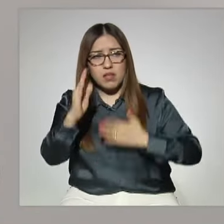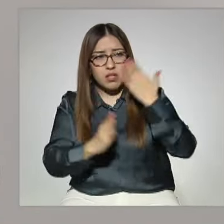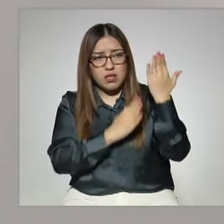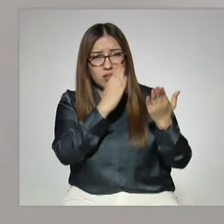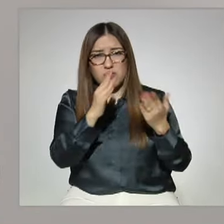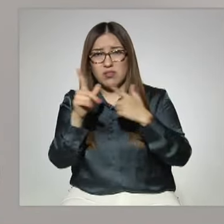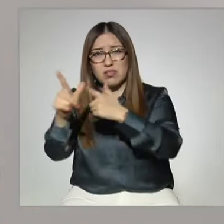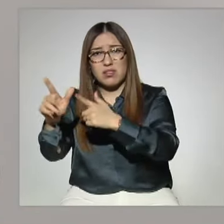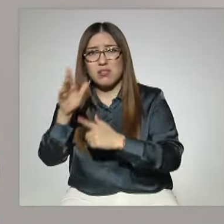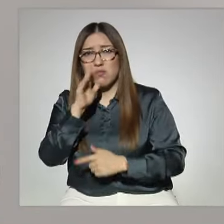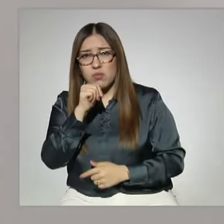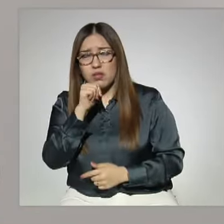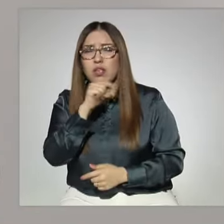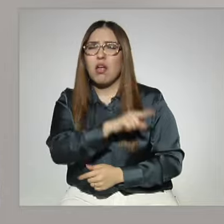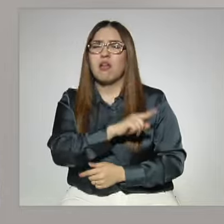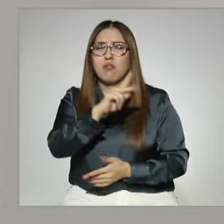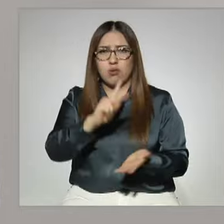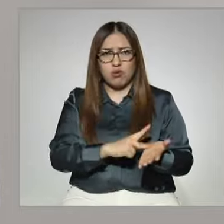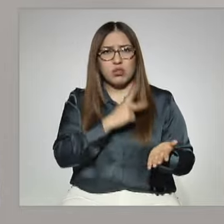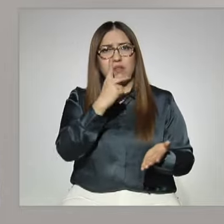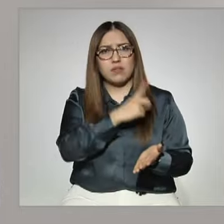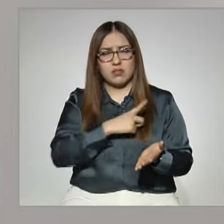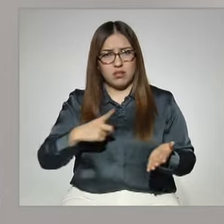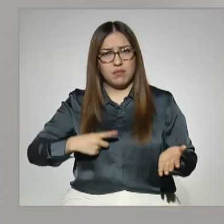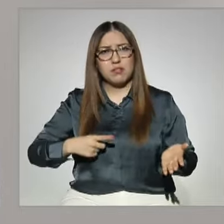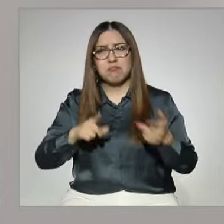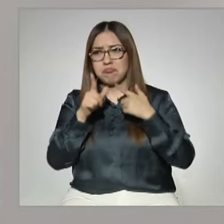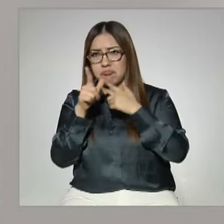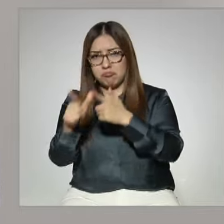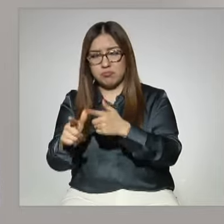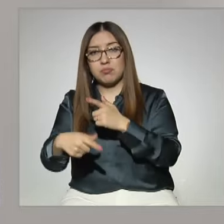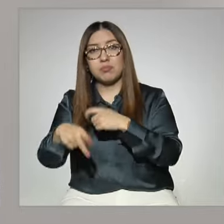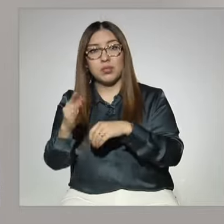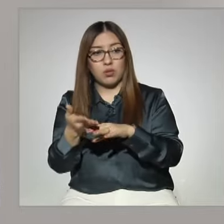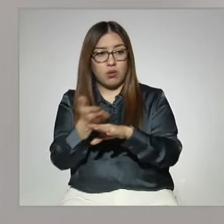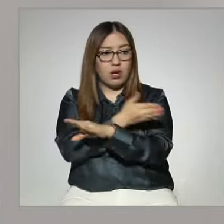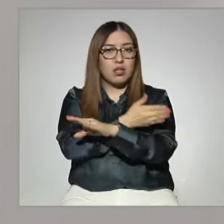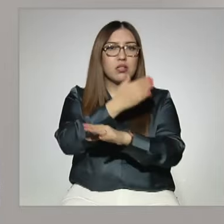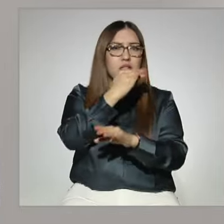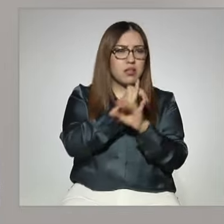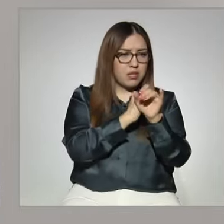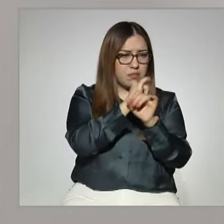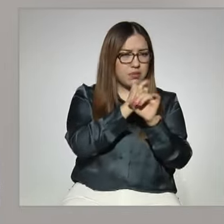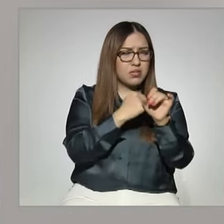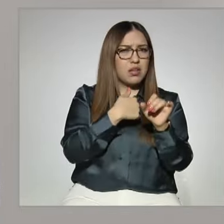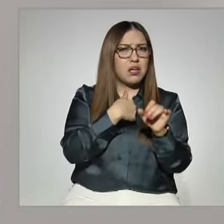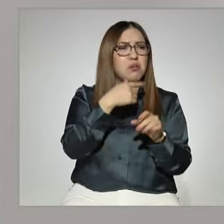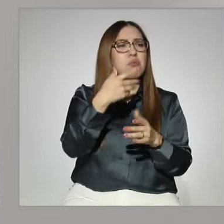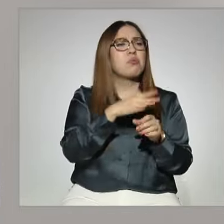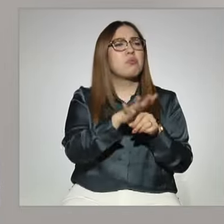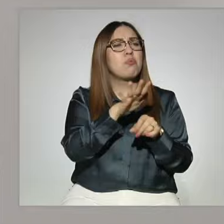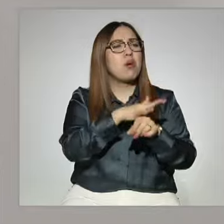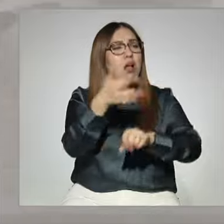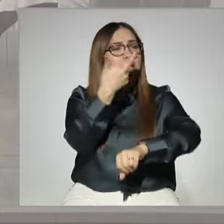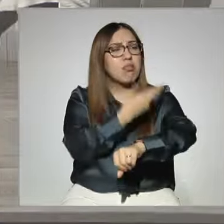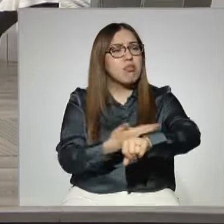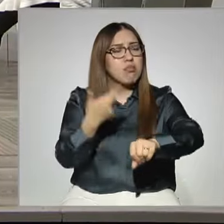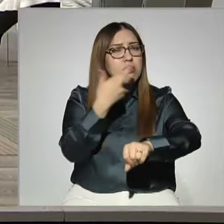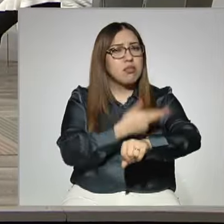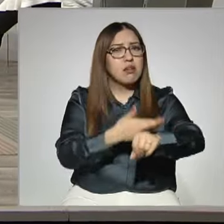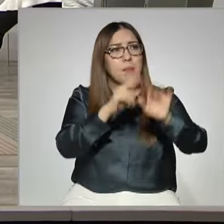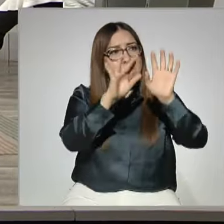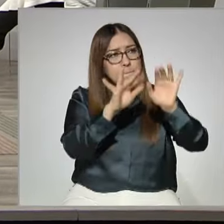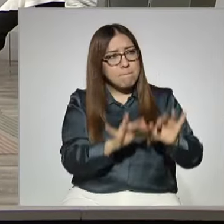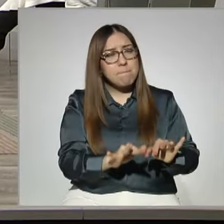reconocer o investigar en qué momento me quedé y cuál es el trámite que necesito para continuar con mi